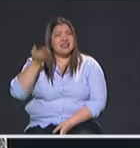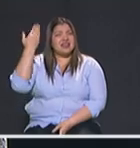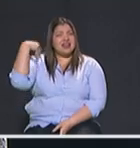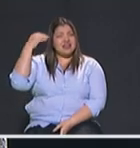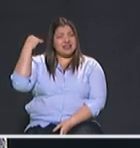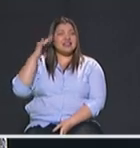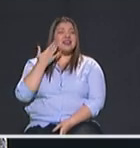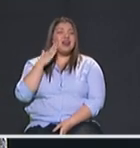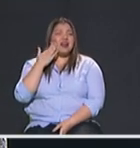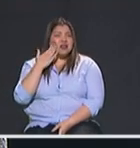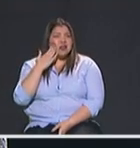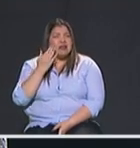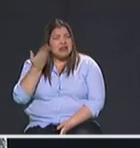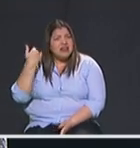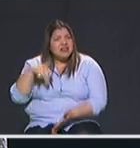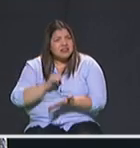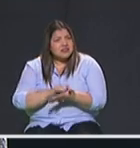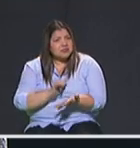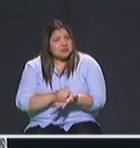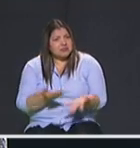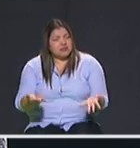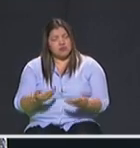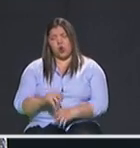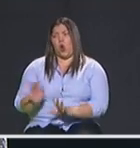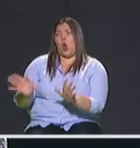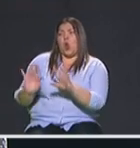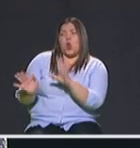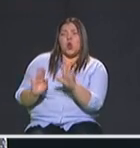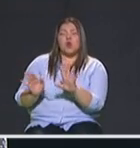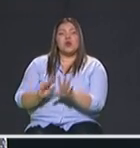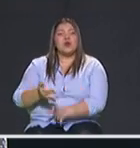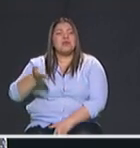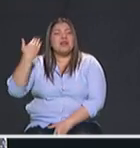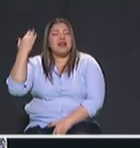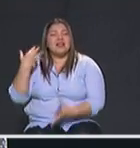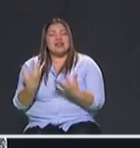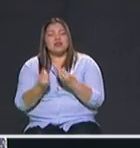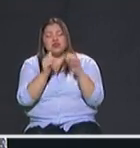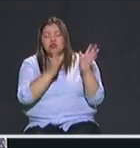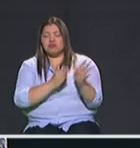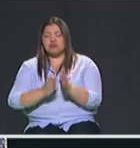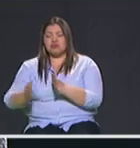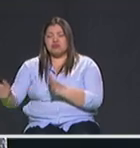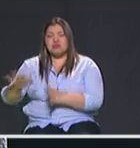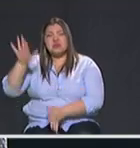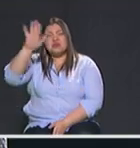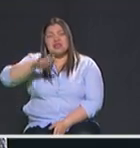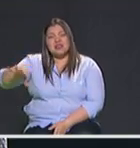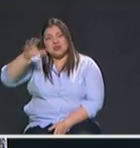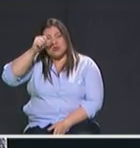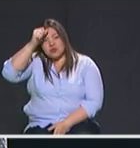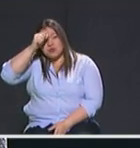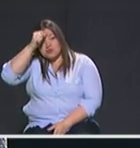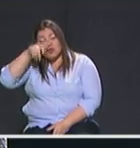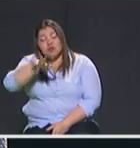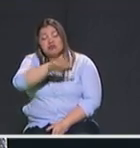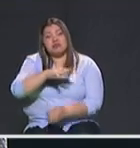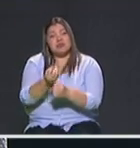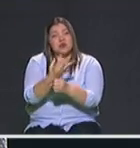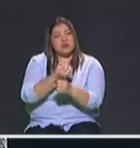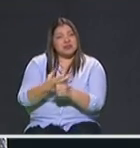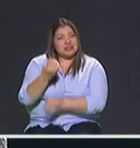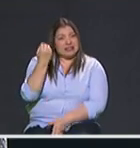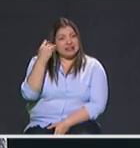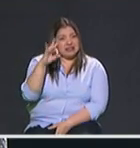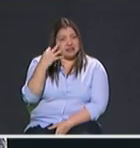Ustedes saben muy bien que hubo ese programa de bases militares, lo hemos observado en Carambolas, en la Comuna 13 y lo único